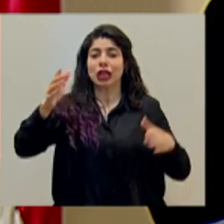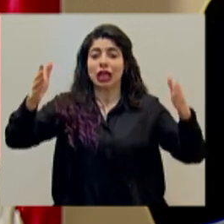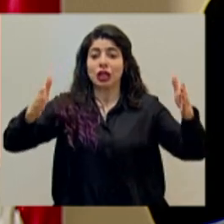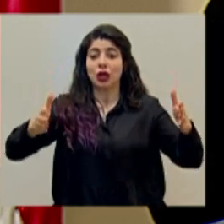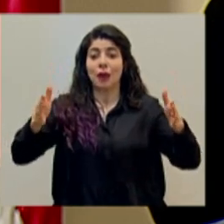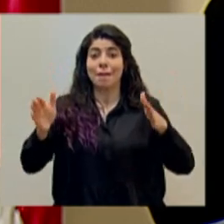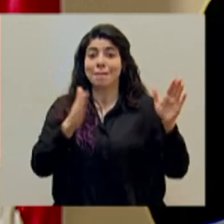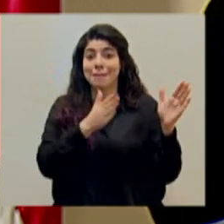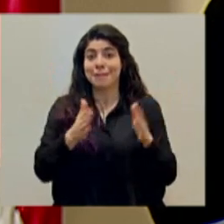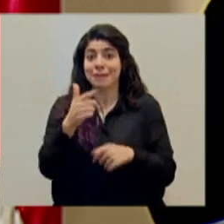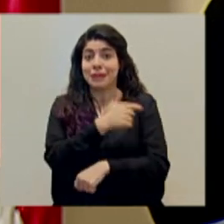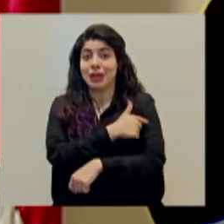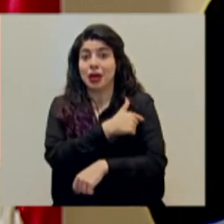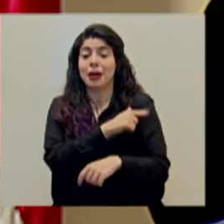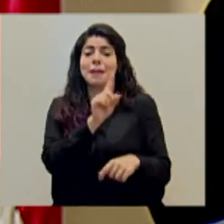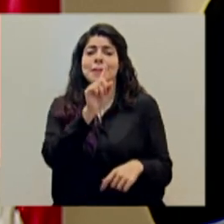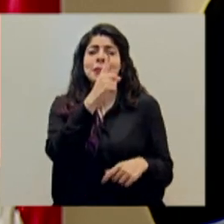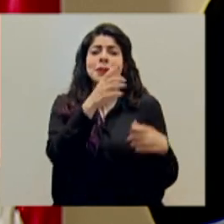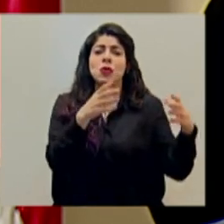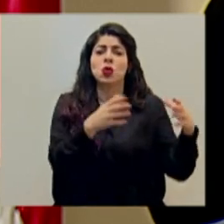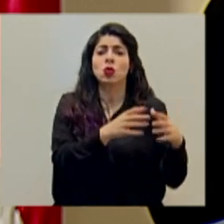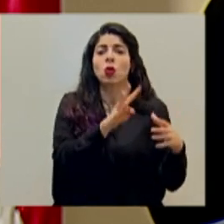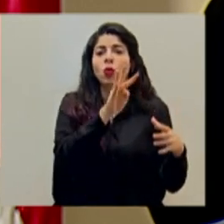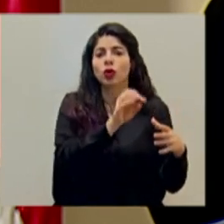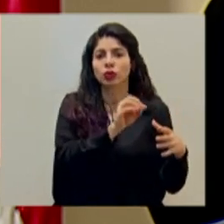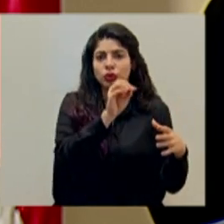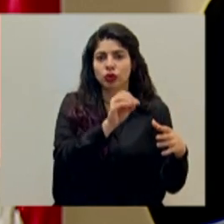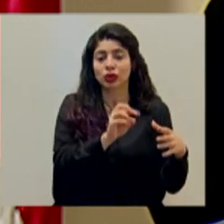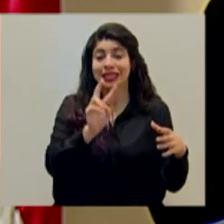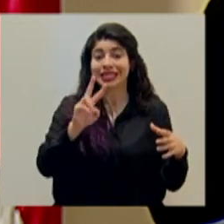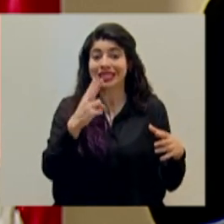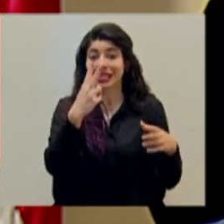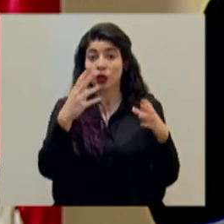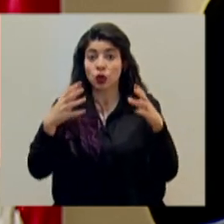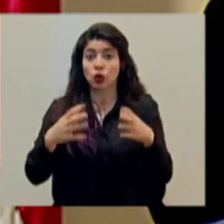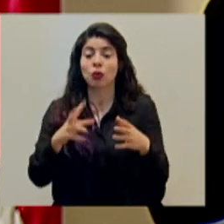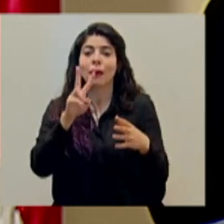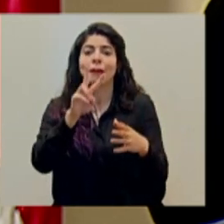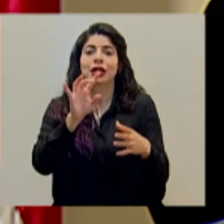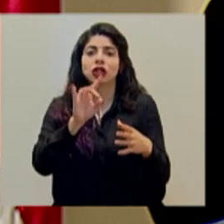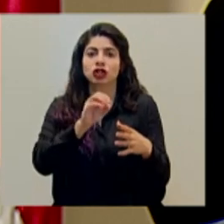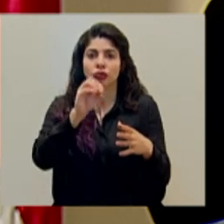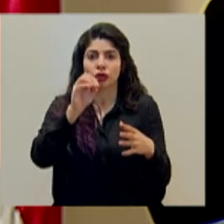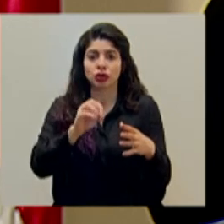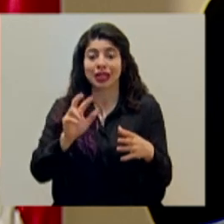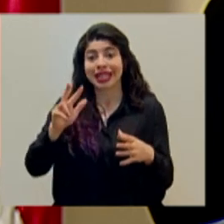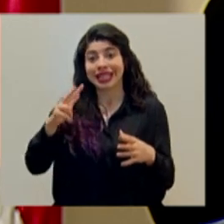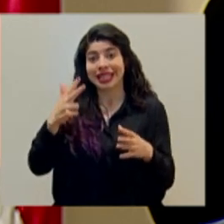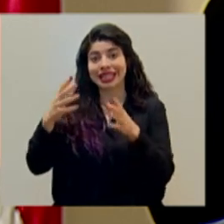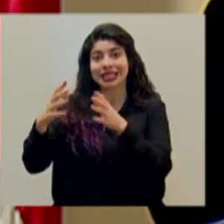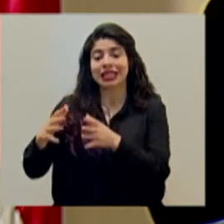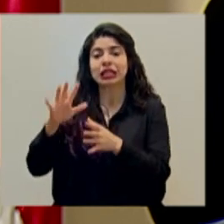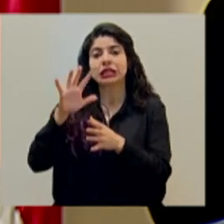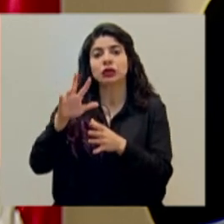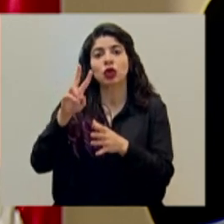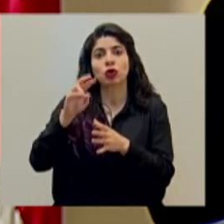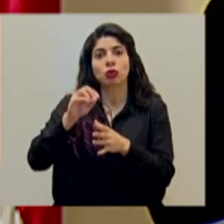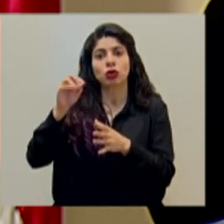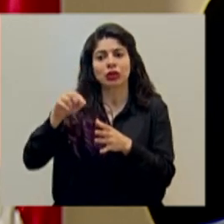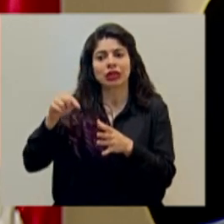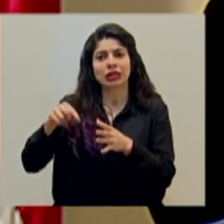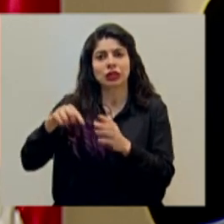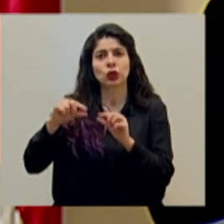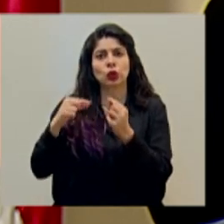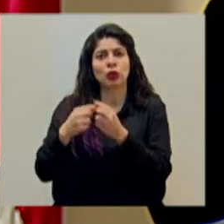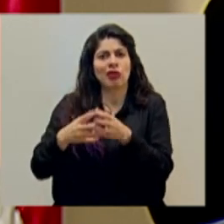a vacunar. El primer grupo va a corresponder al 4%, el segundo grupo 28%, el tercer grupo 52%, es el grupo más